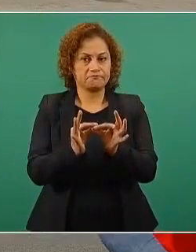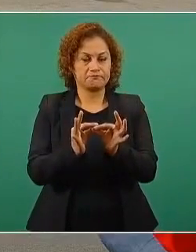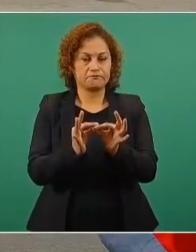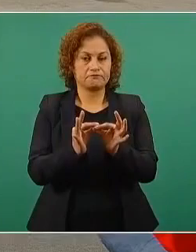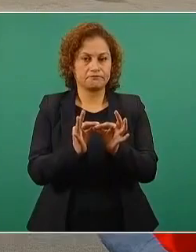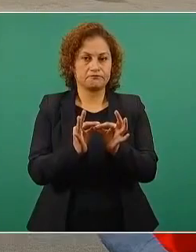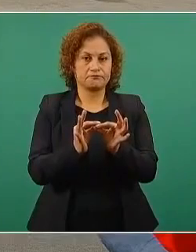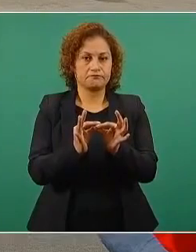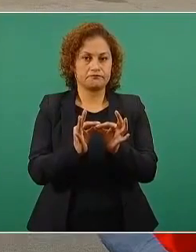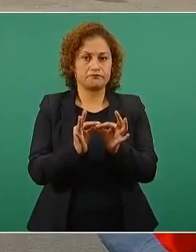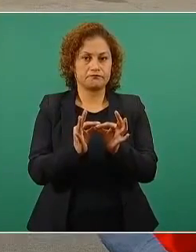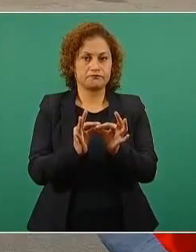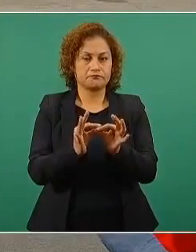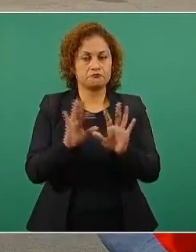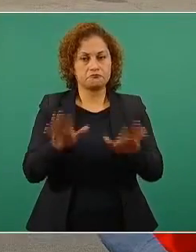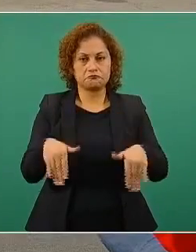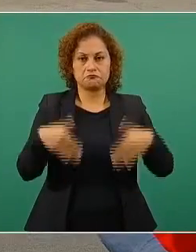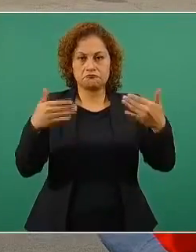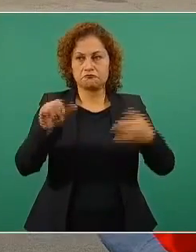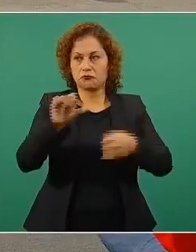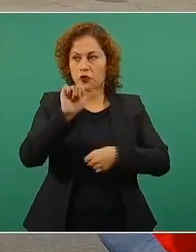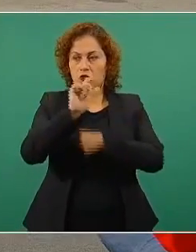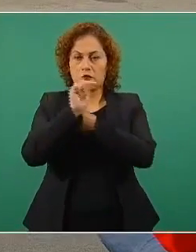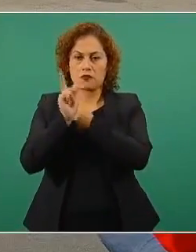al resto del mundo.